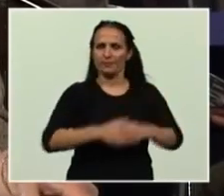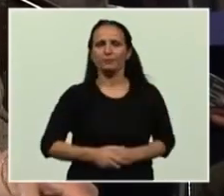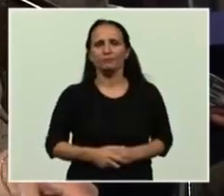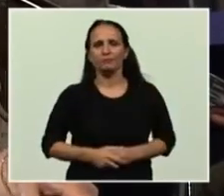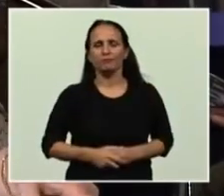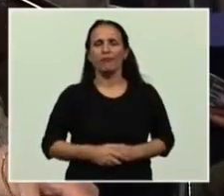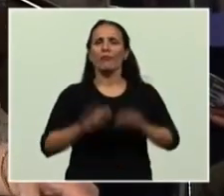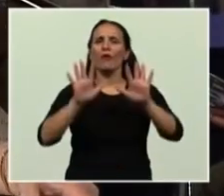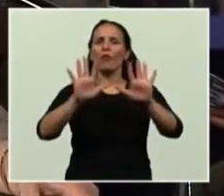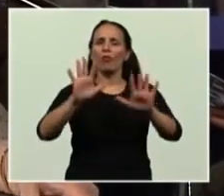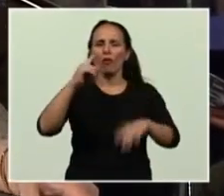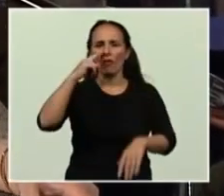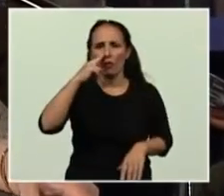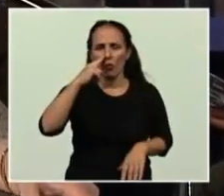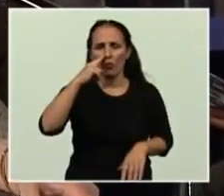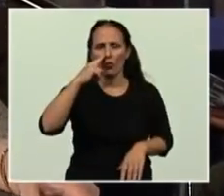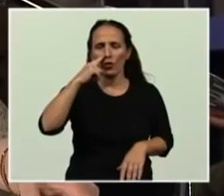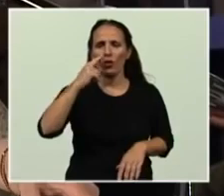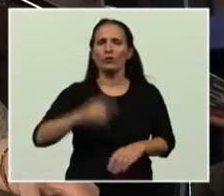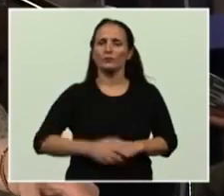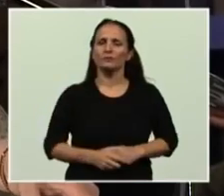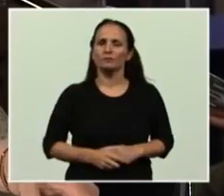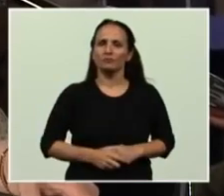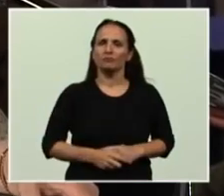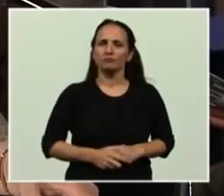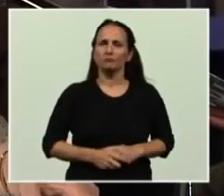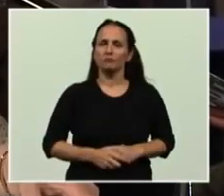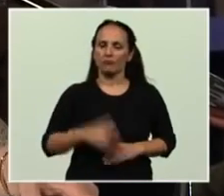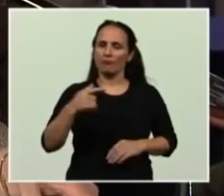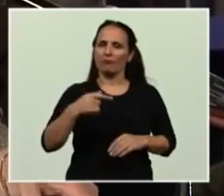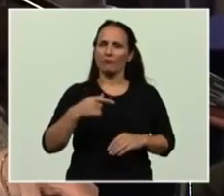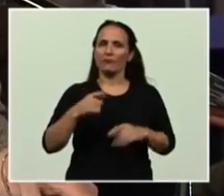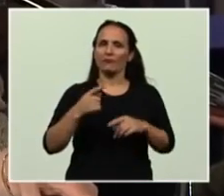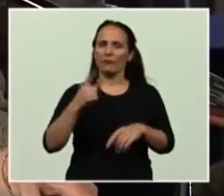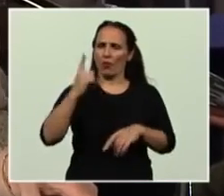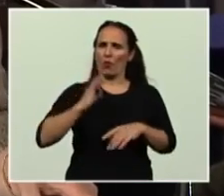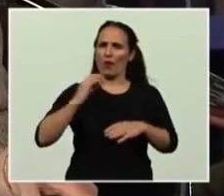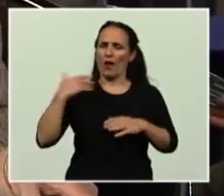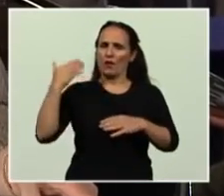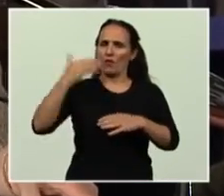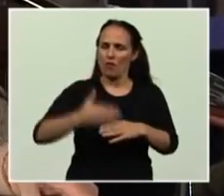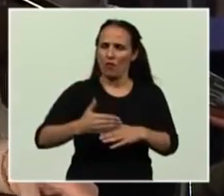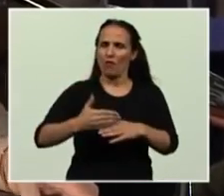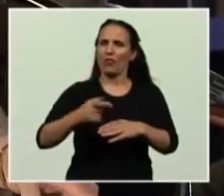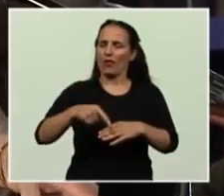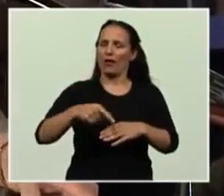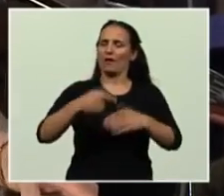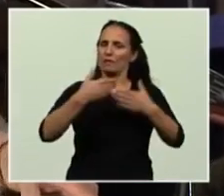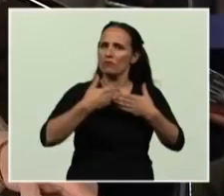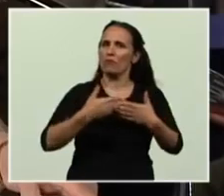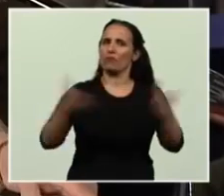10 de junio se cumple hoy un año de la inauguración